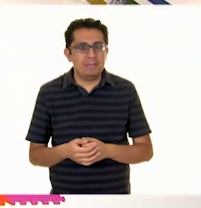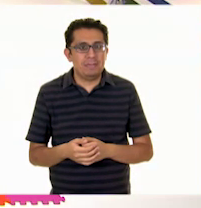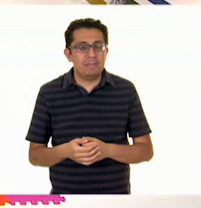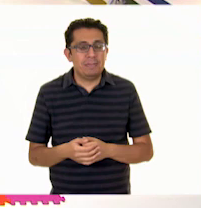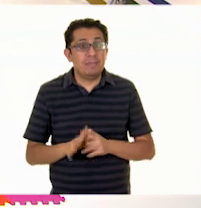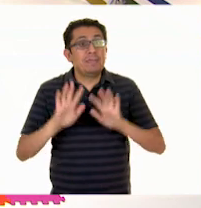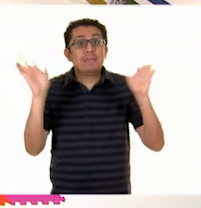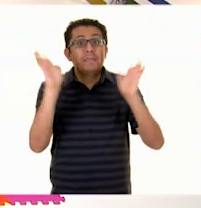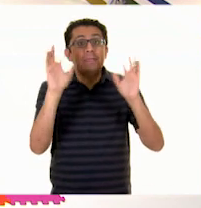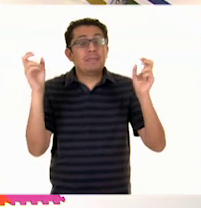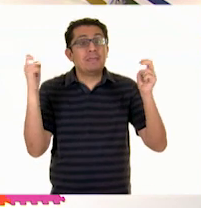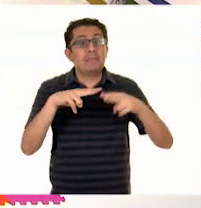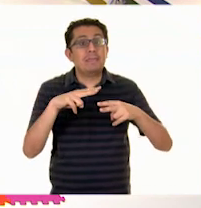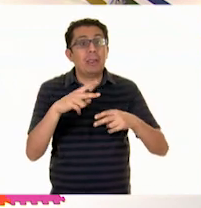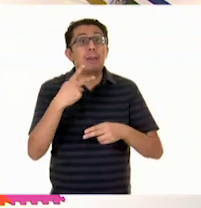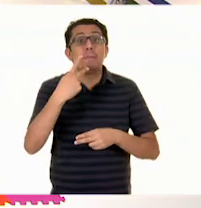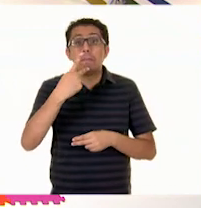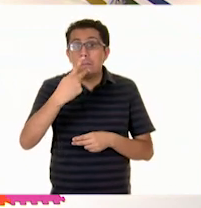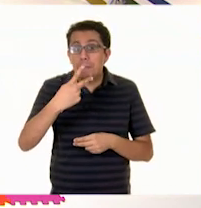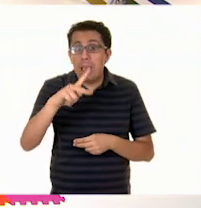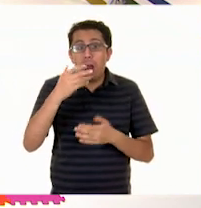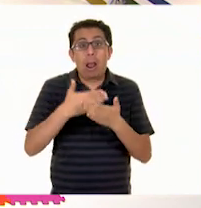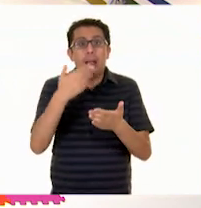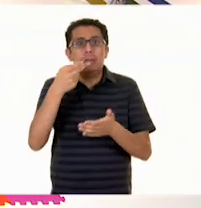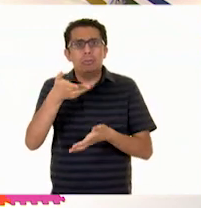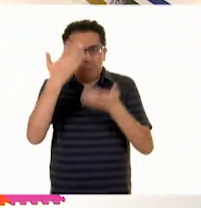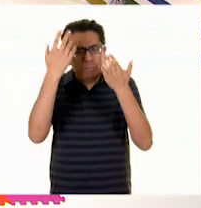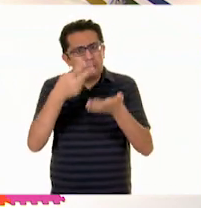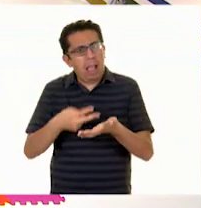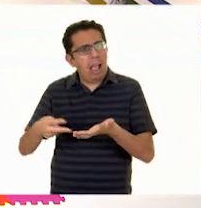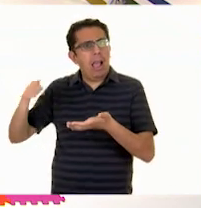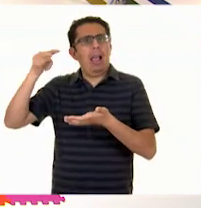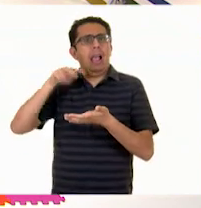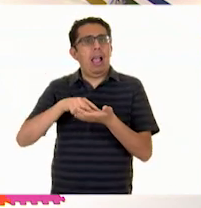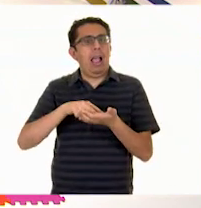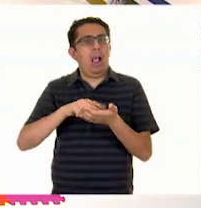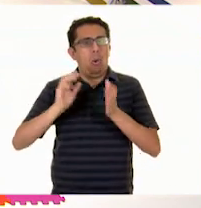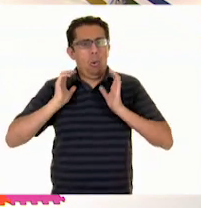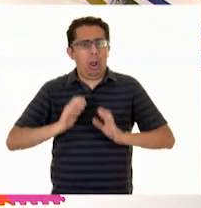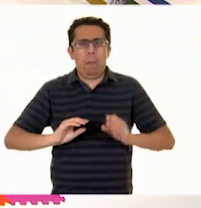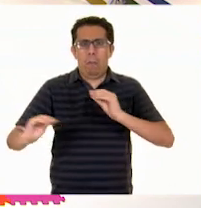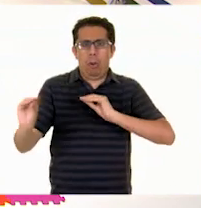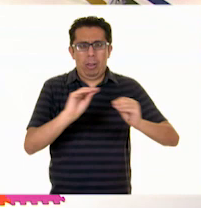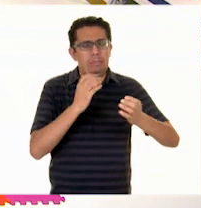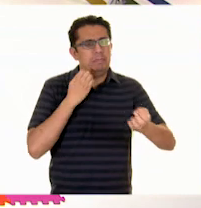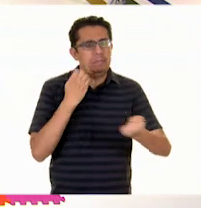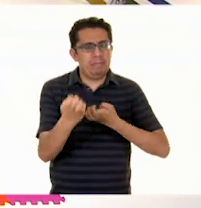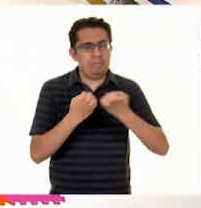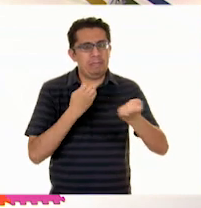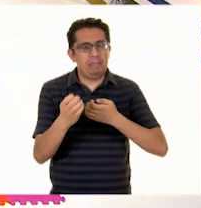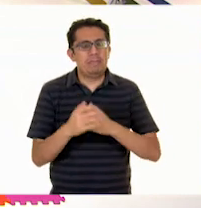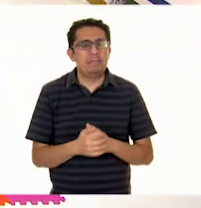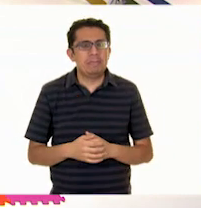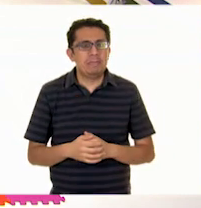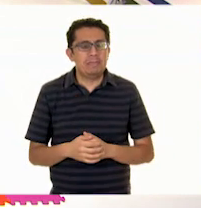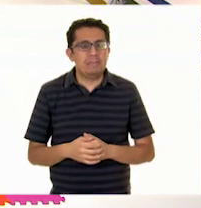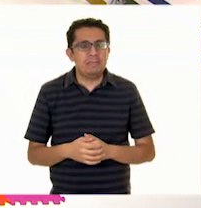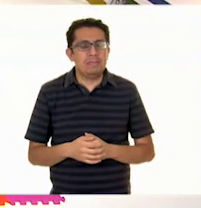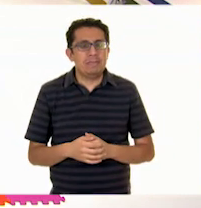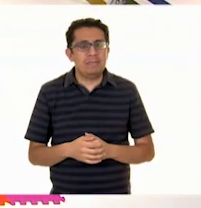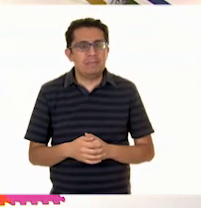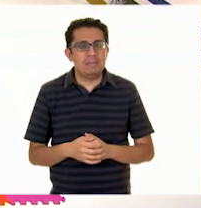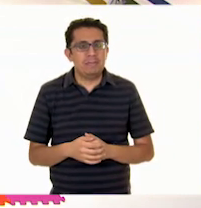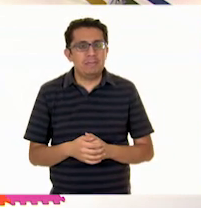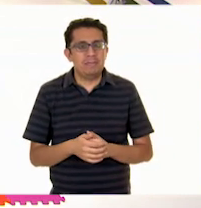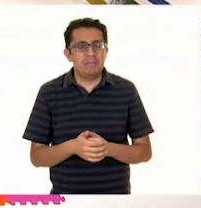Nos vemos hasta la próxima, pero antes, levántense, niñas y niños, porque vamos a movernos un poco con la siguiente actividad. Maestra,